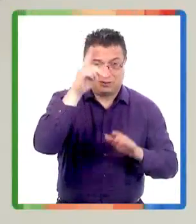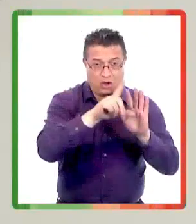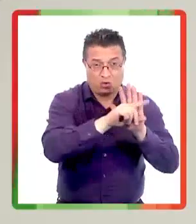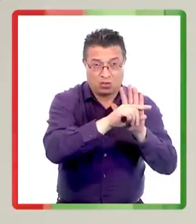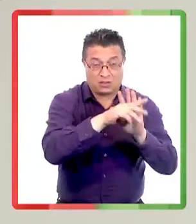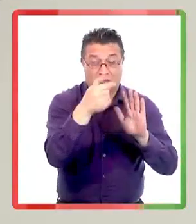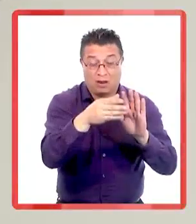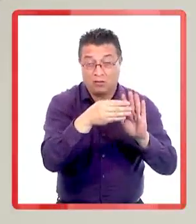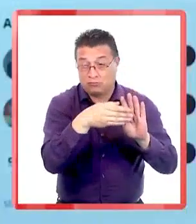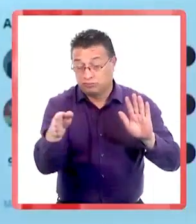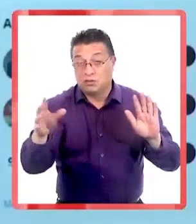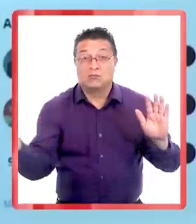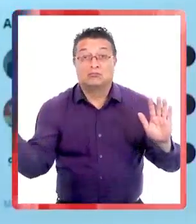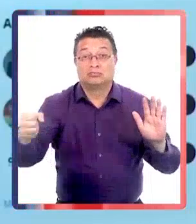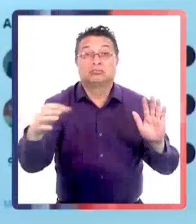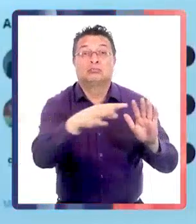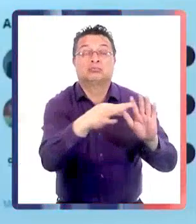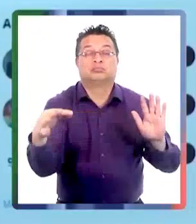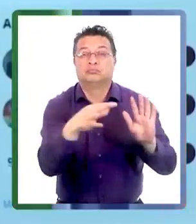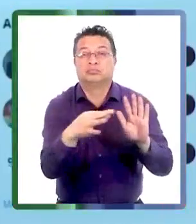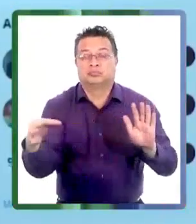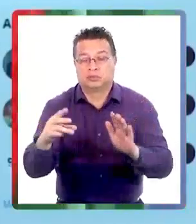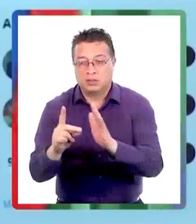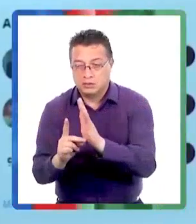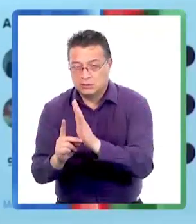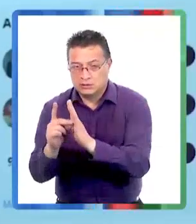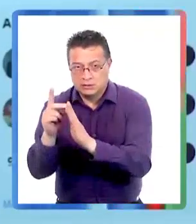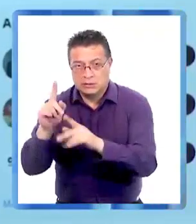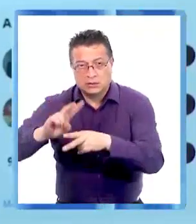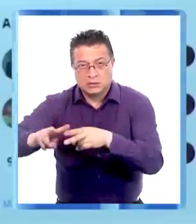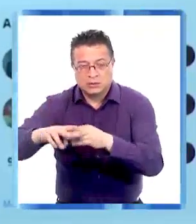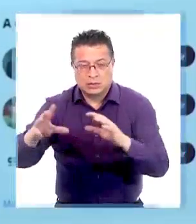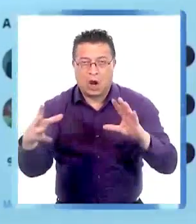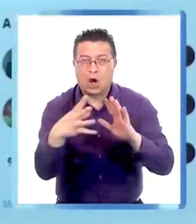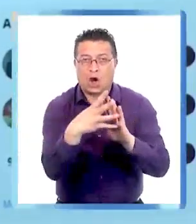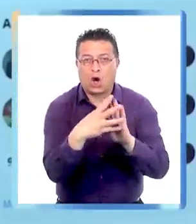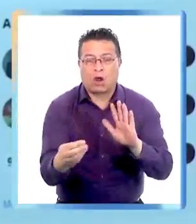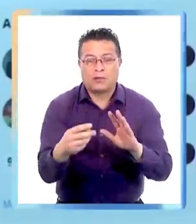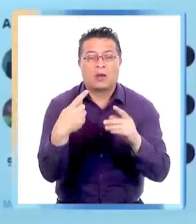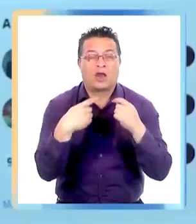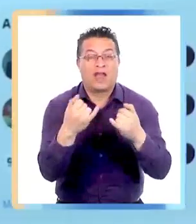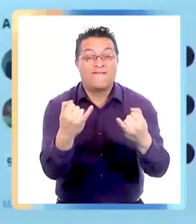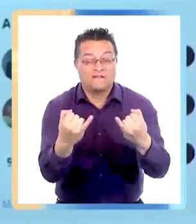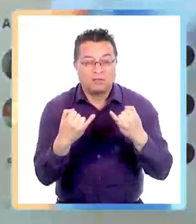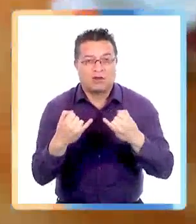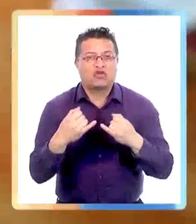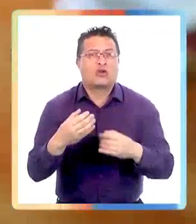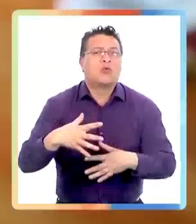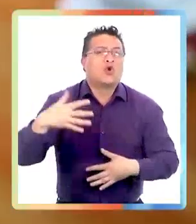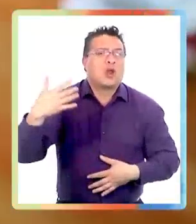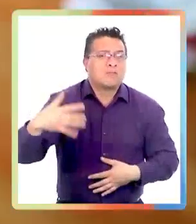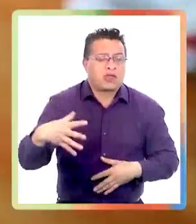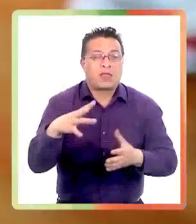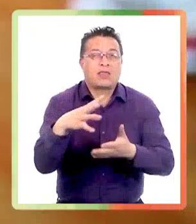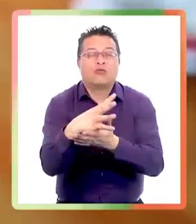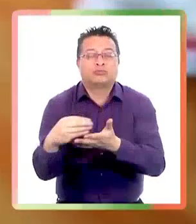Zuckerberg se llevó a los cerebros que salieron de Twitter después de la llegada de Elon Musk y los puso a desarrollar Threads. Y llevaron